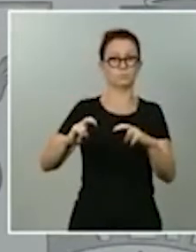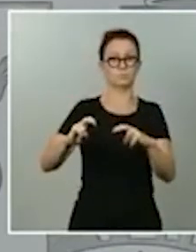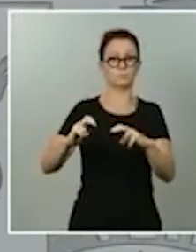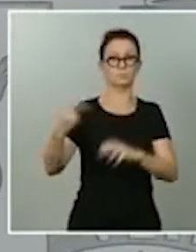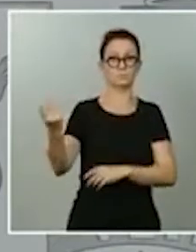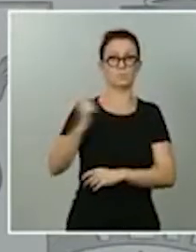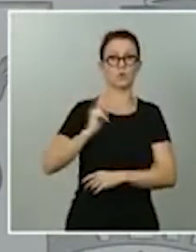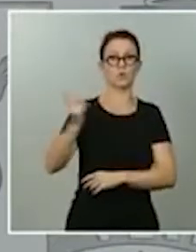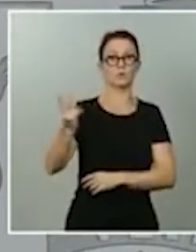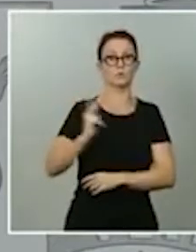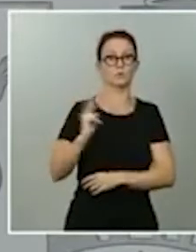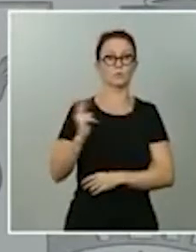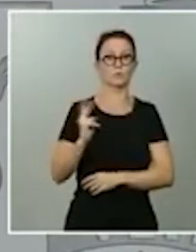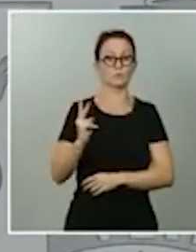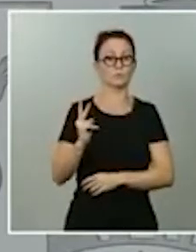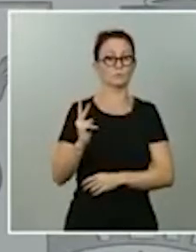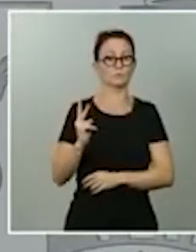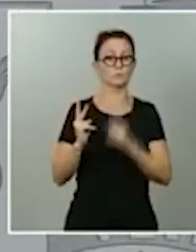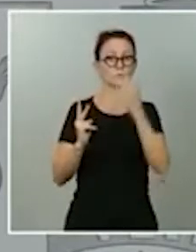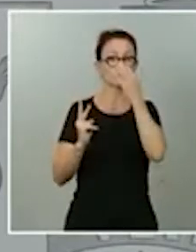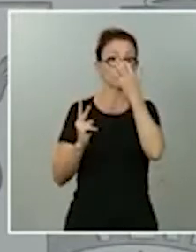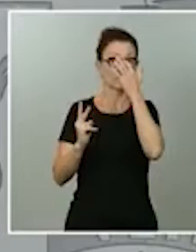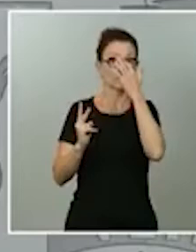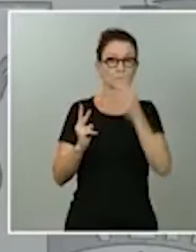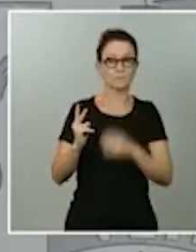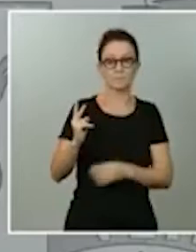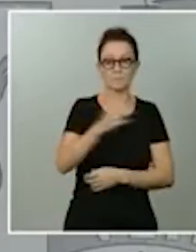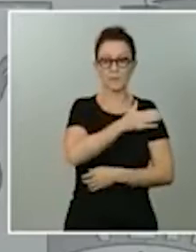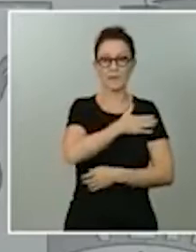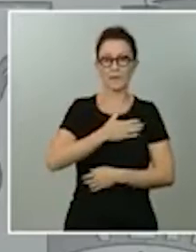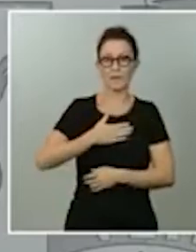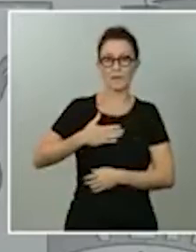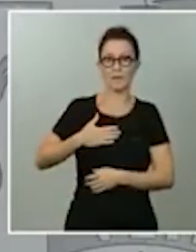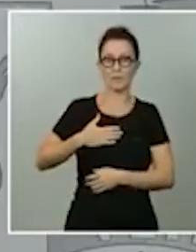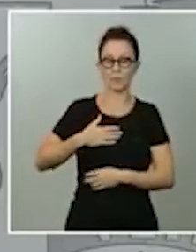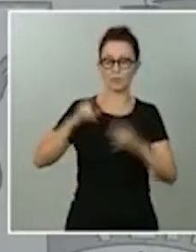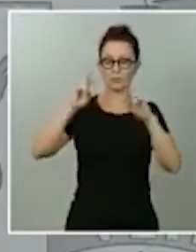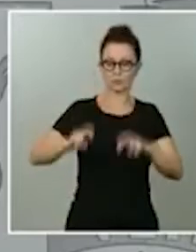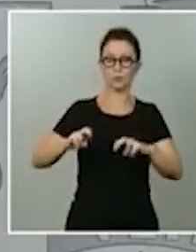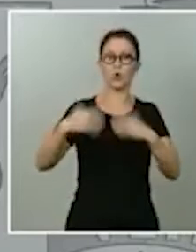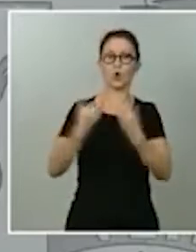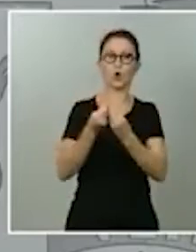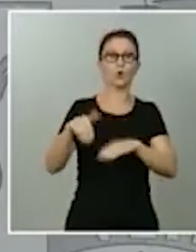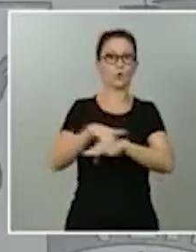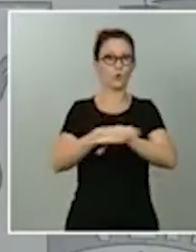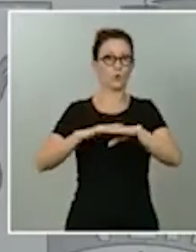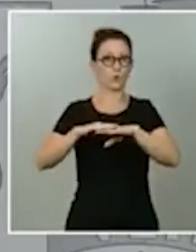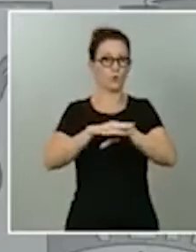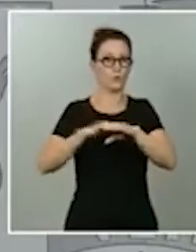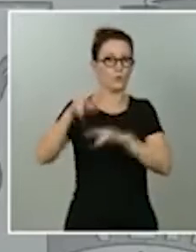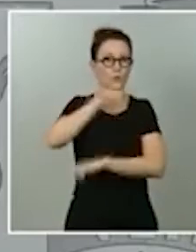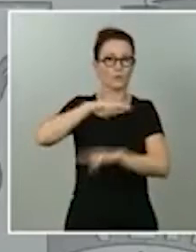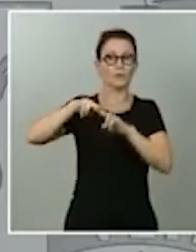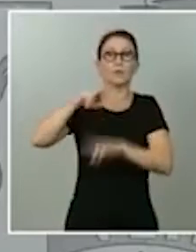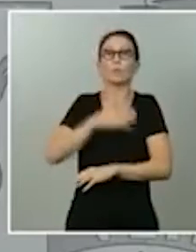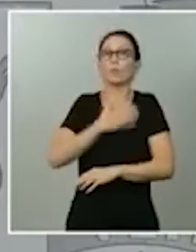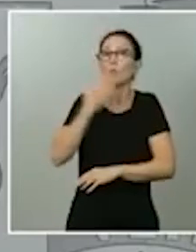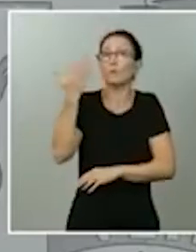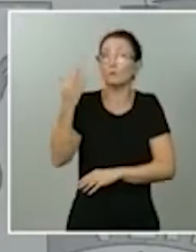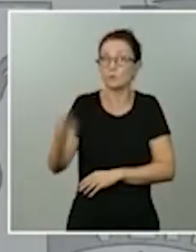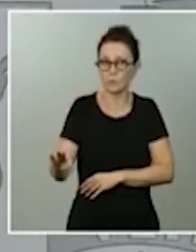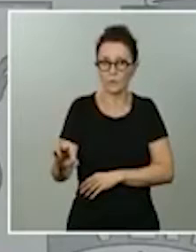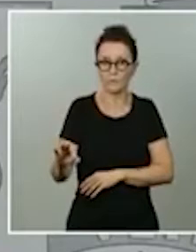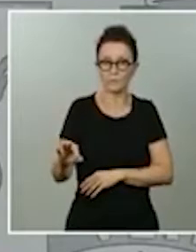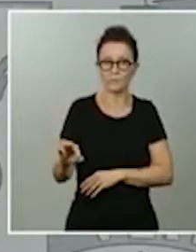Estamos dispuestos a reunirnos con el Gobierno de la Generalitat para celebrar la reunión cuando sea posible. Hay que recordar también que el presidente